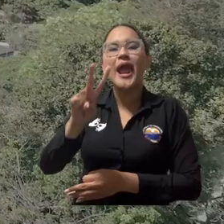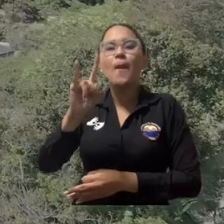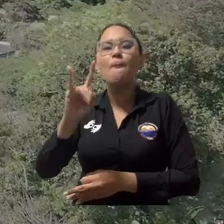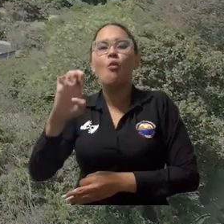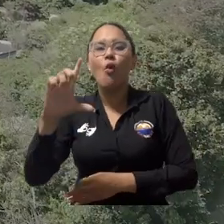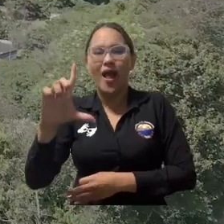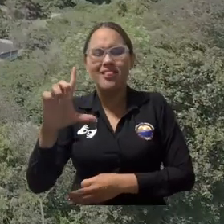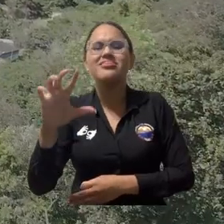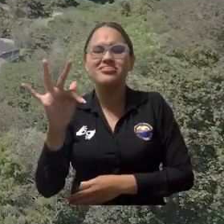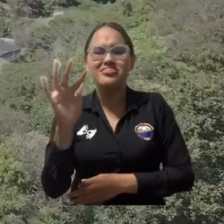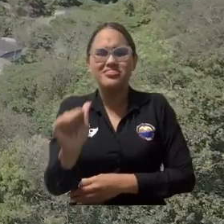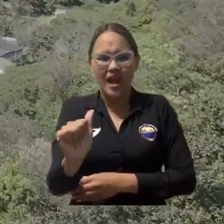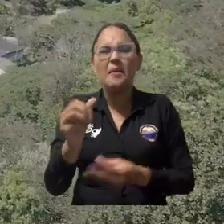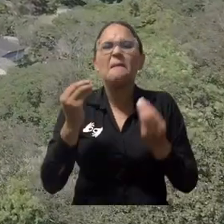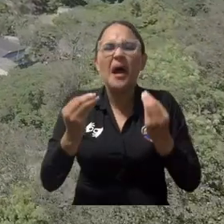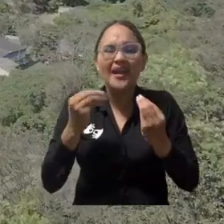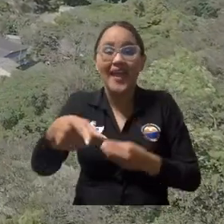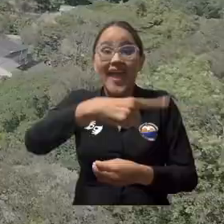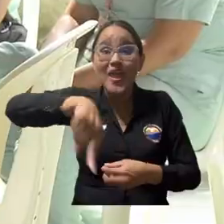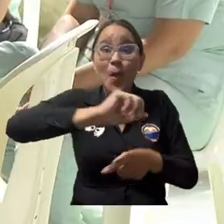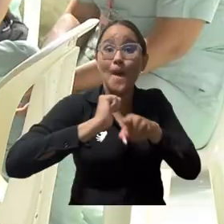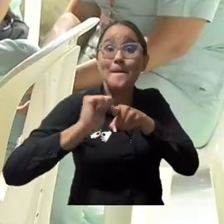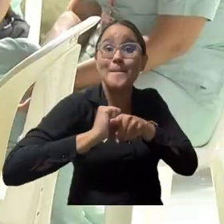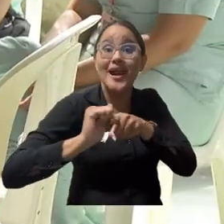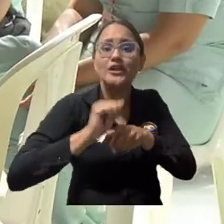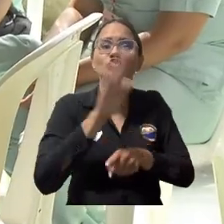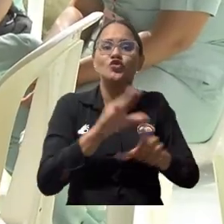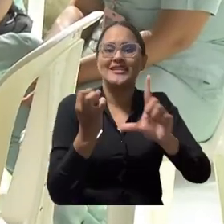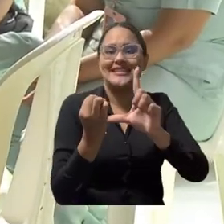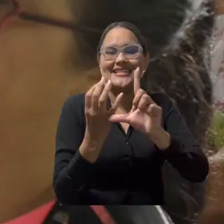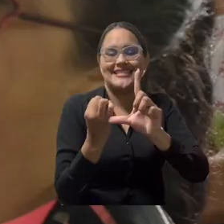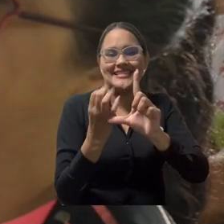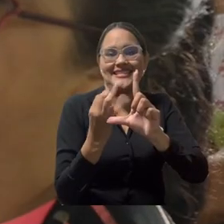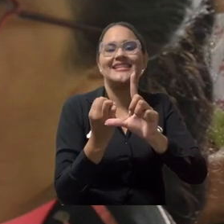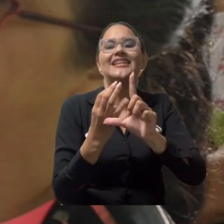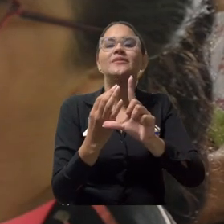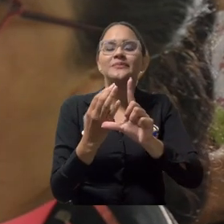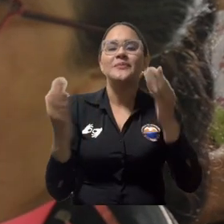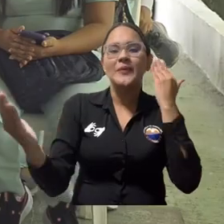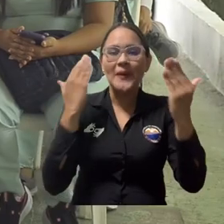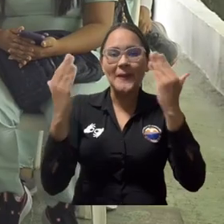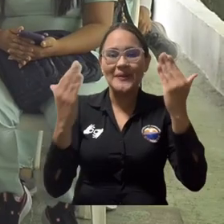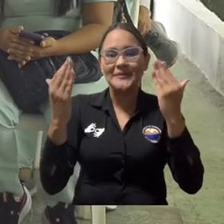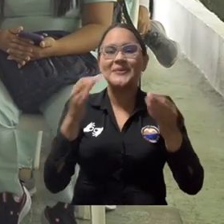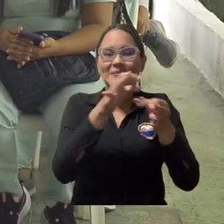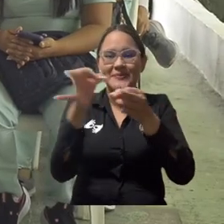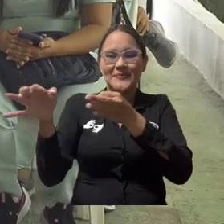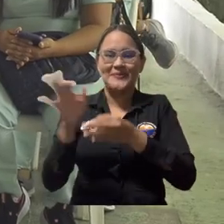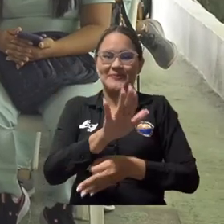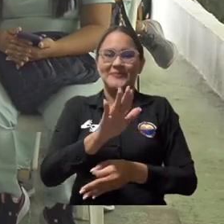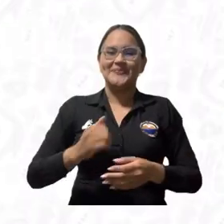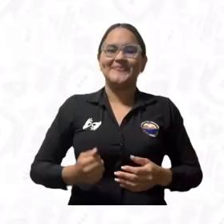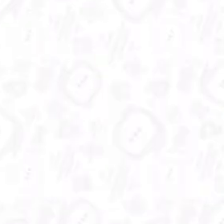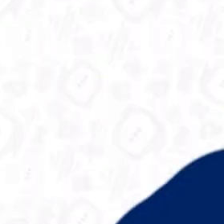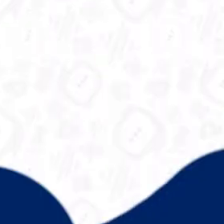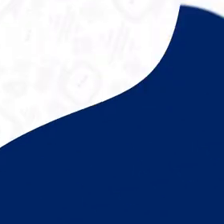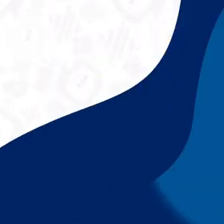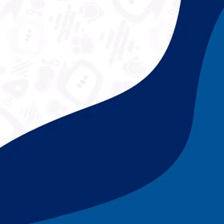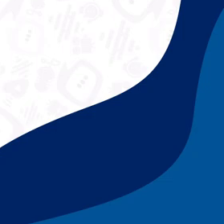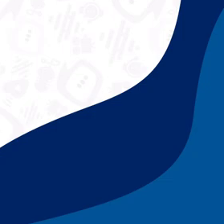zona rural de Santa Marta, para dar inicio al proceso de prácticas pedagógicas del programa de licenciatura en educación campesina y rural.